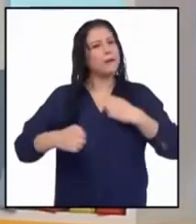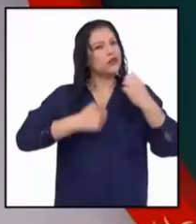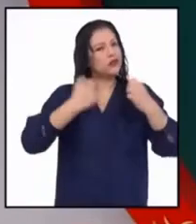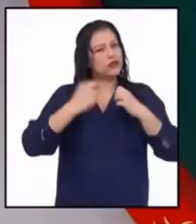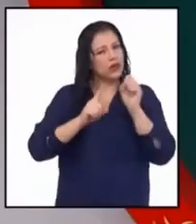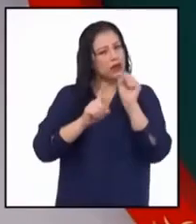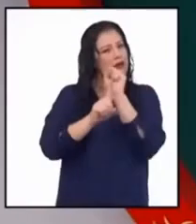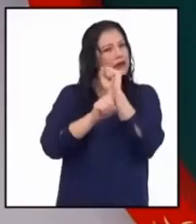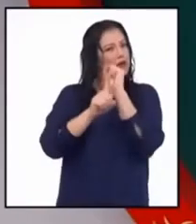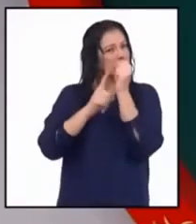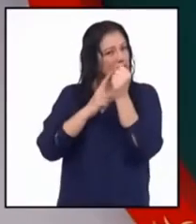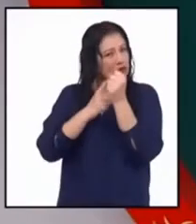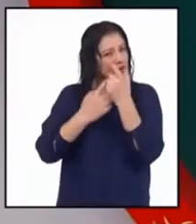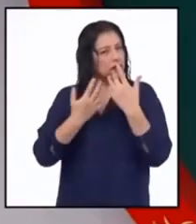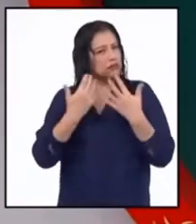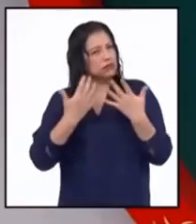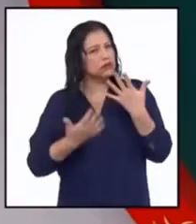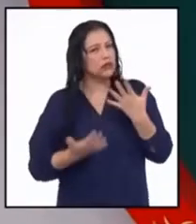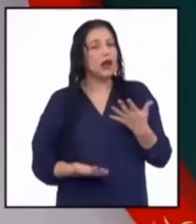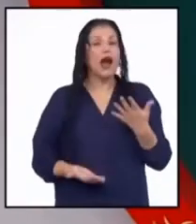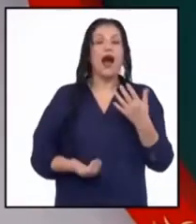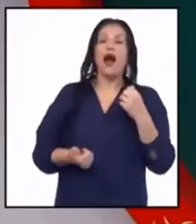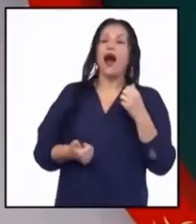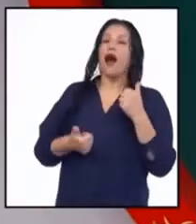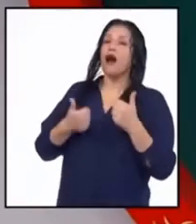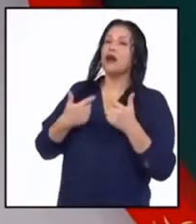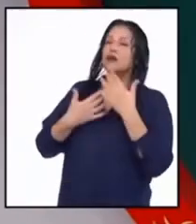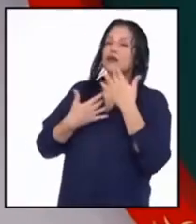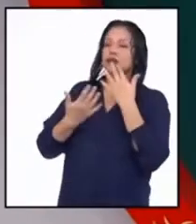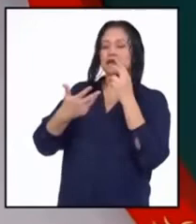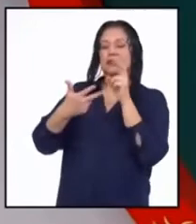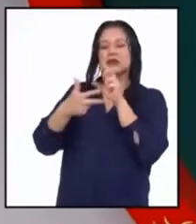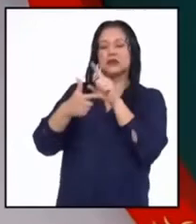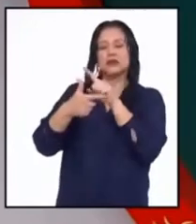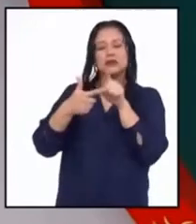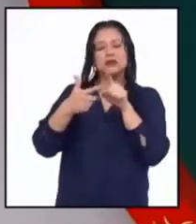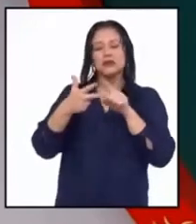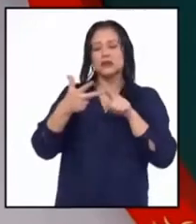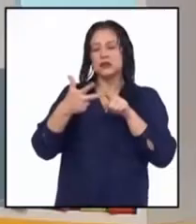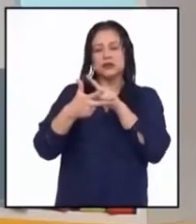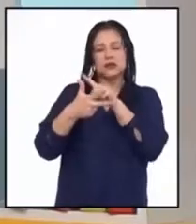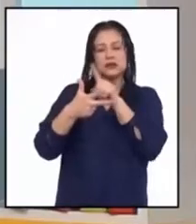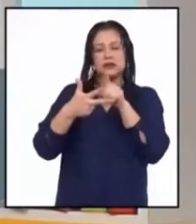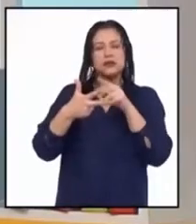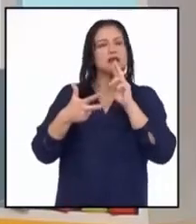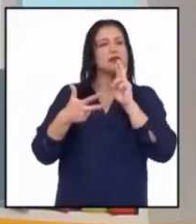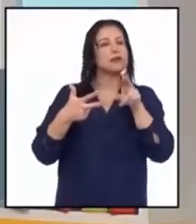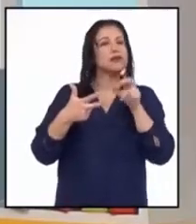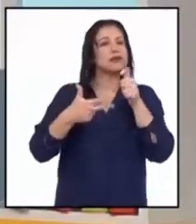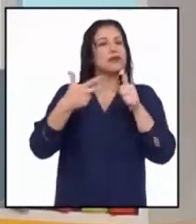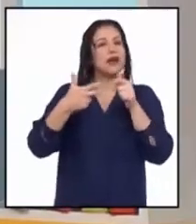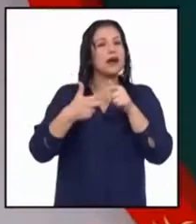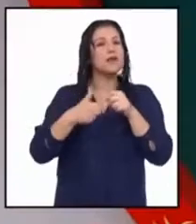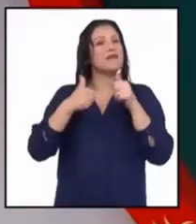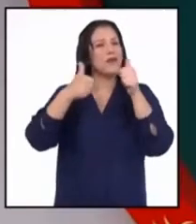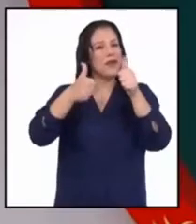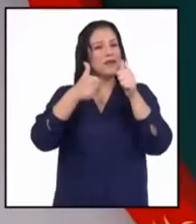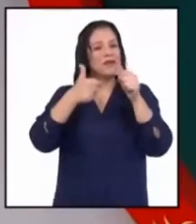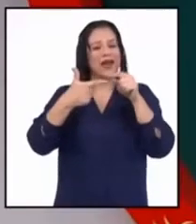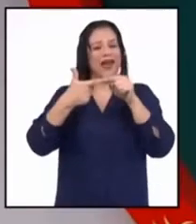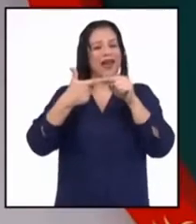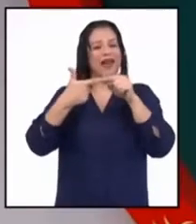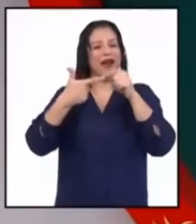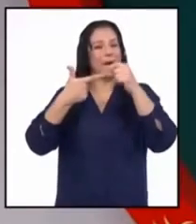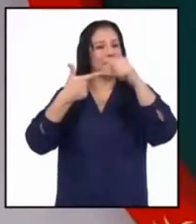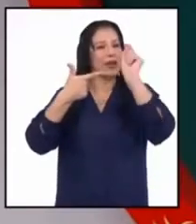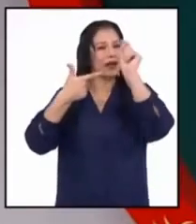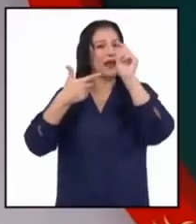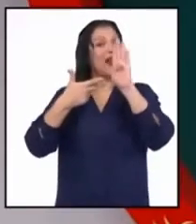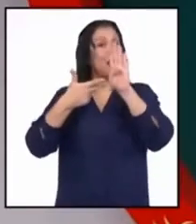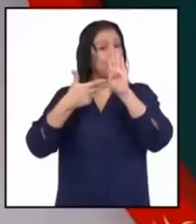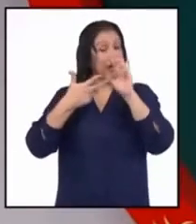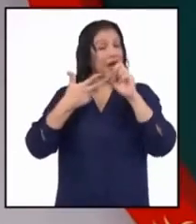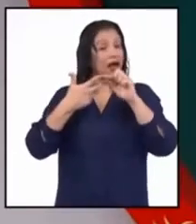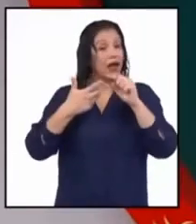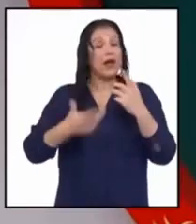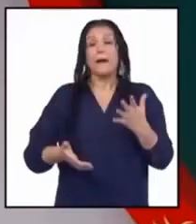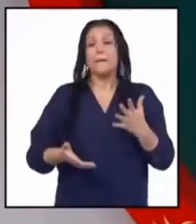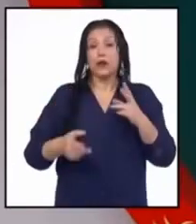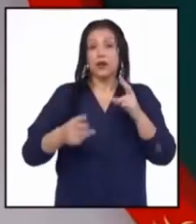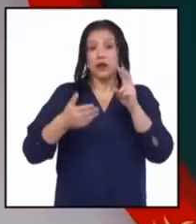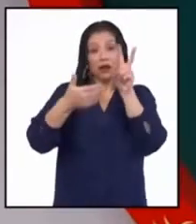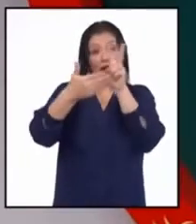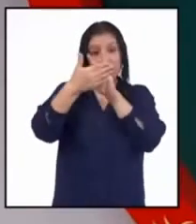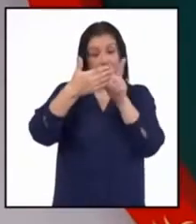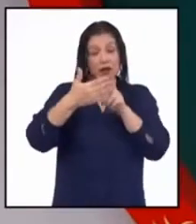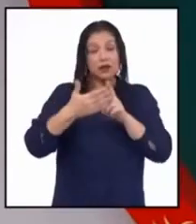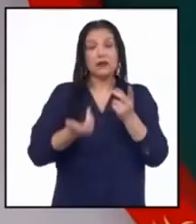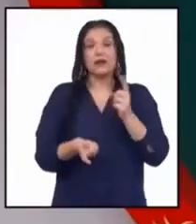sociales. Entonces, la respuesta tendría que ser... Muy bien, la B, porque el texto está hablando